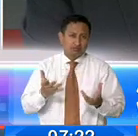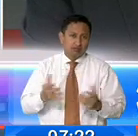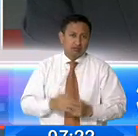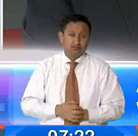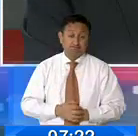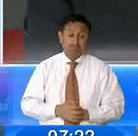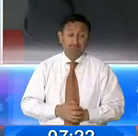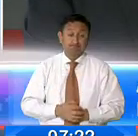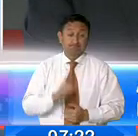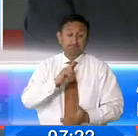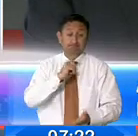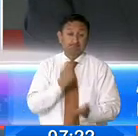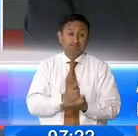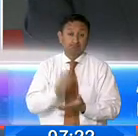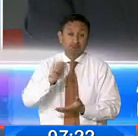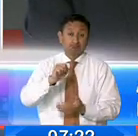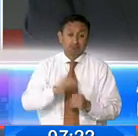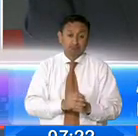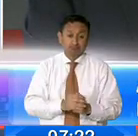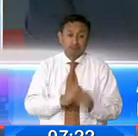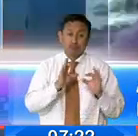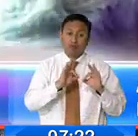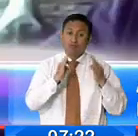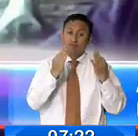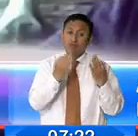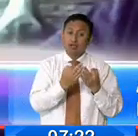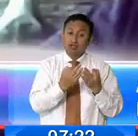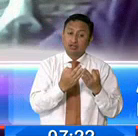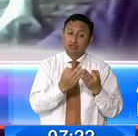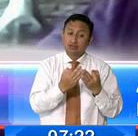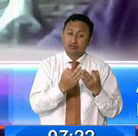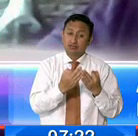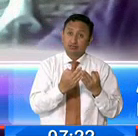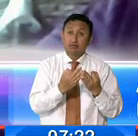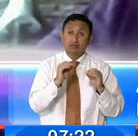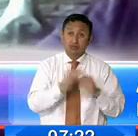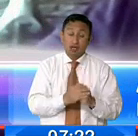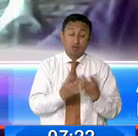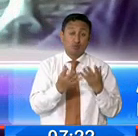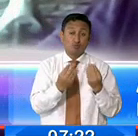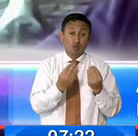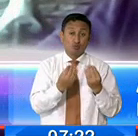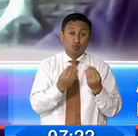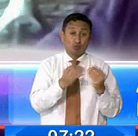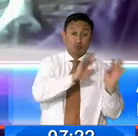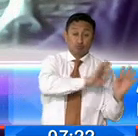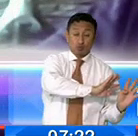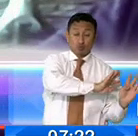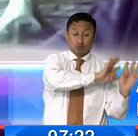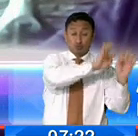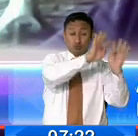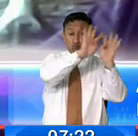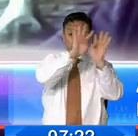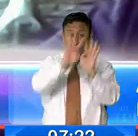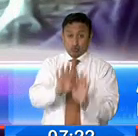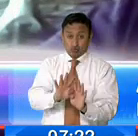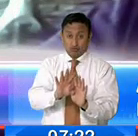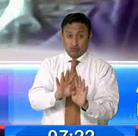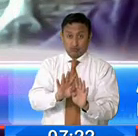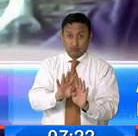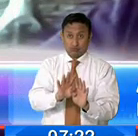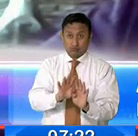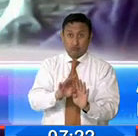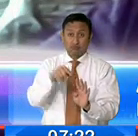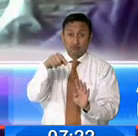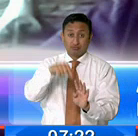Exactamente. Y son familias relativamente numerosas que vienen y están con